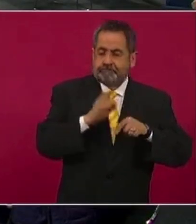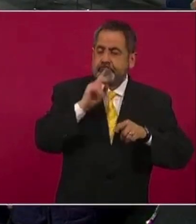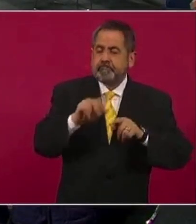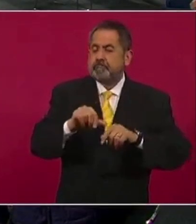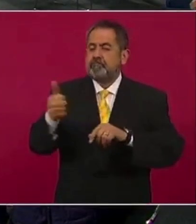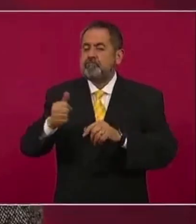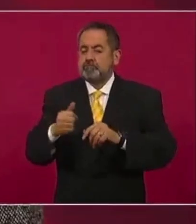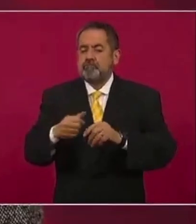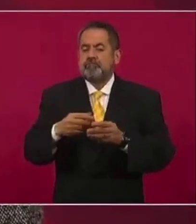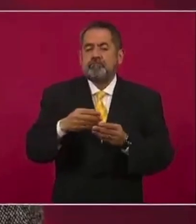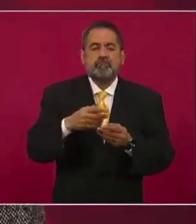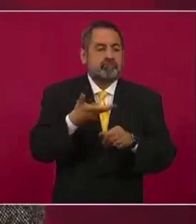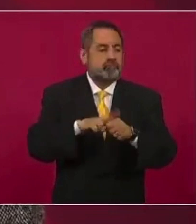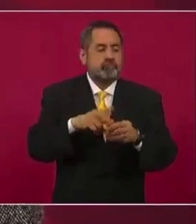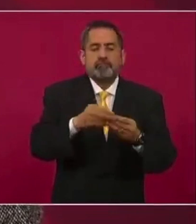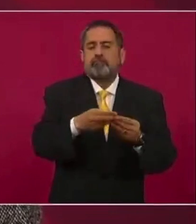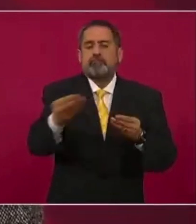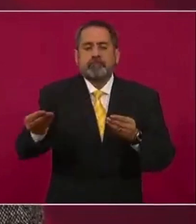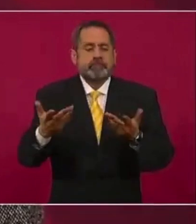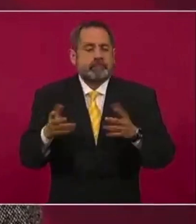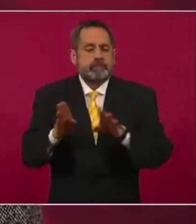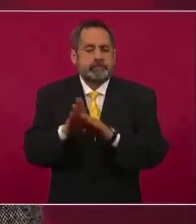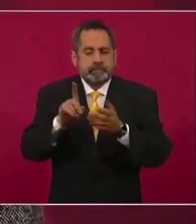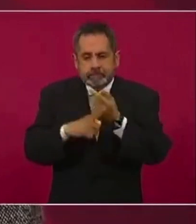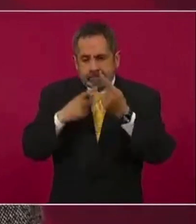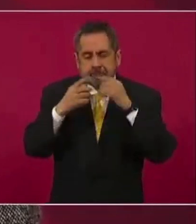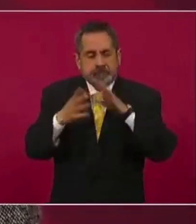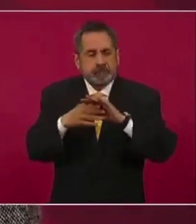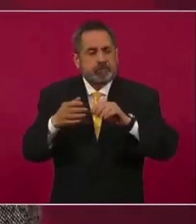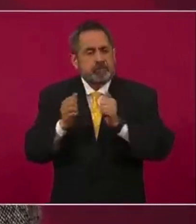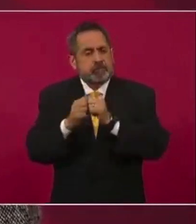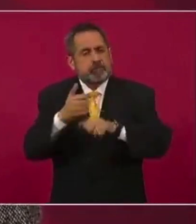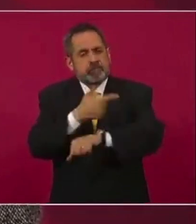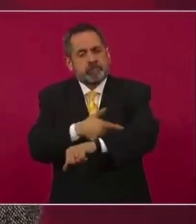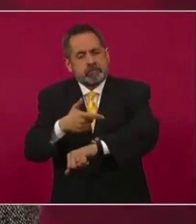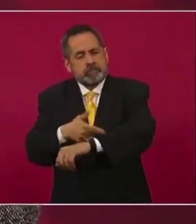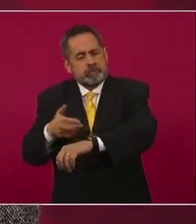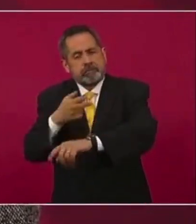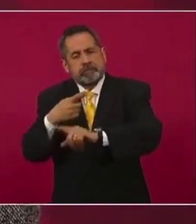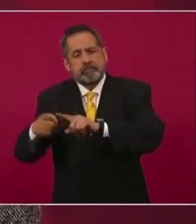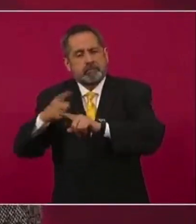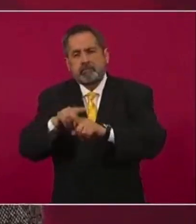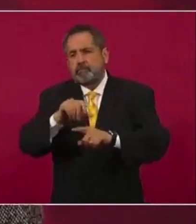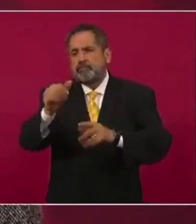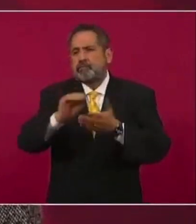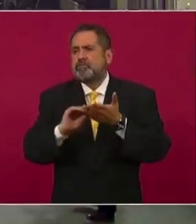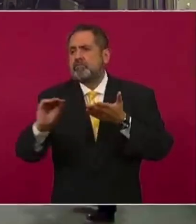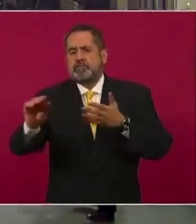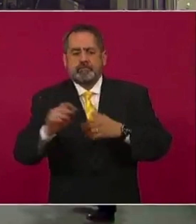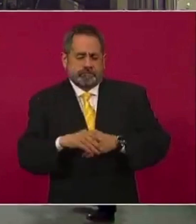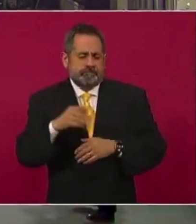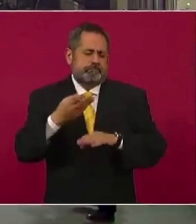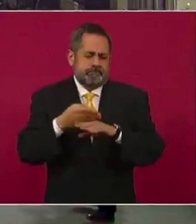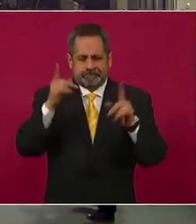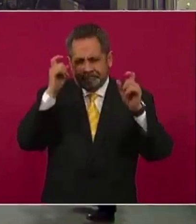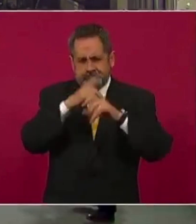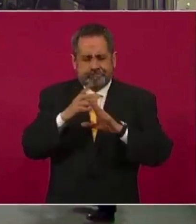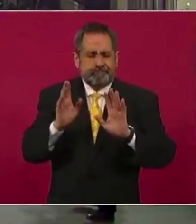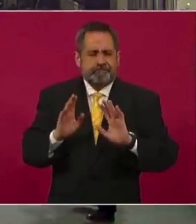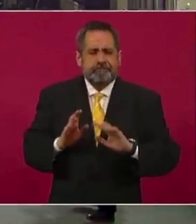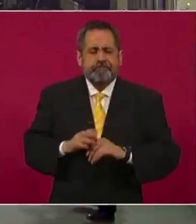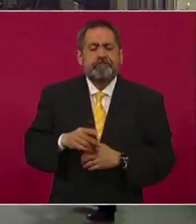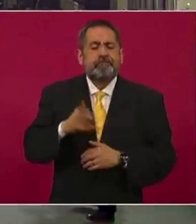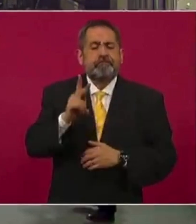de una institución a otro o integrarlo con las otras instituciones. Es una situación compleja, pero la